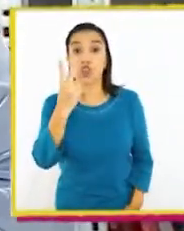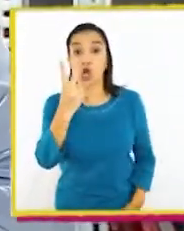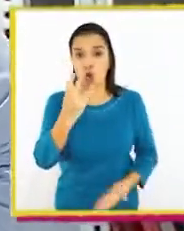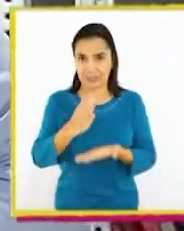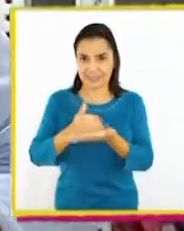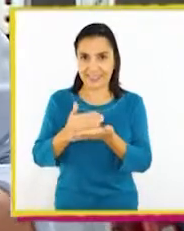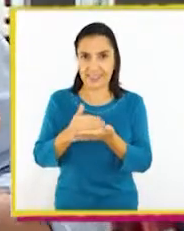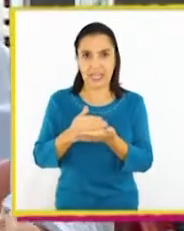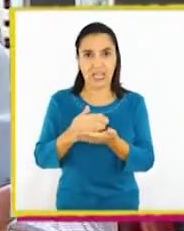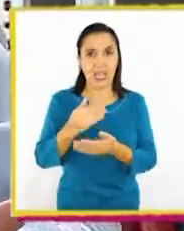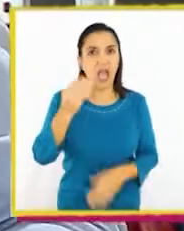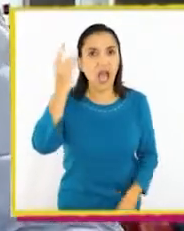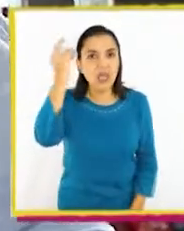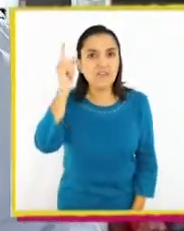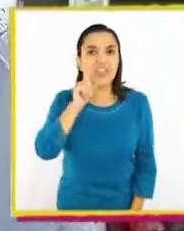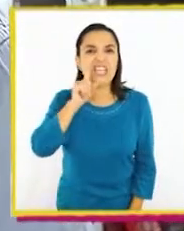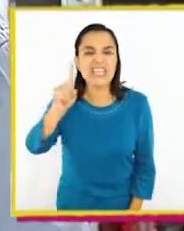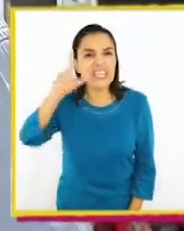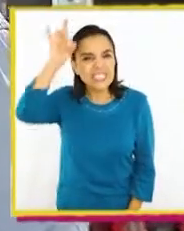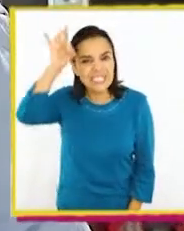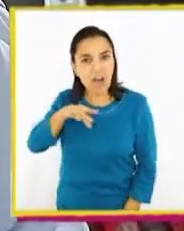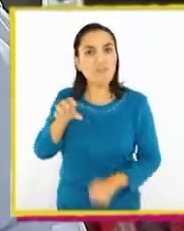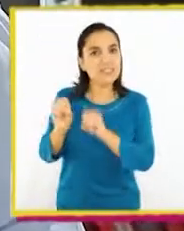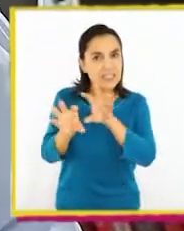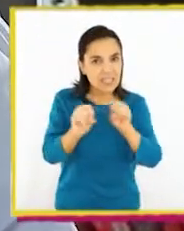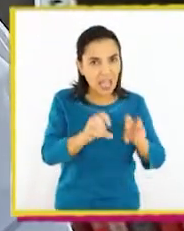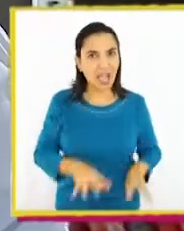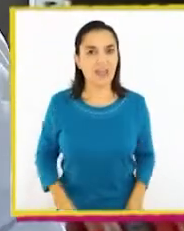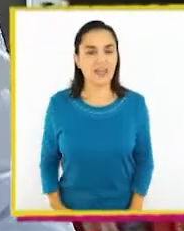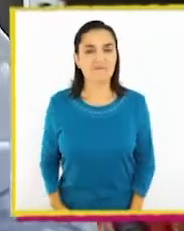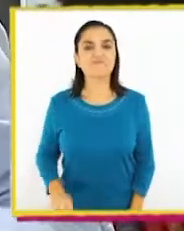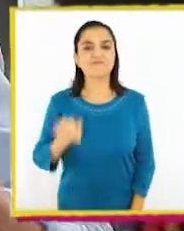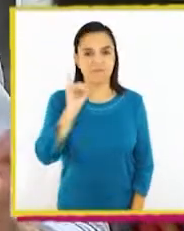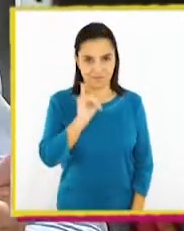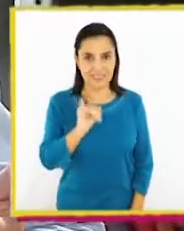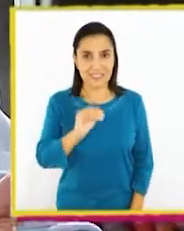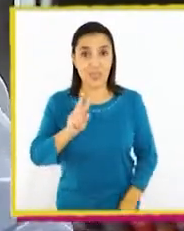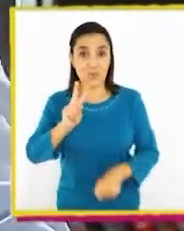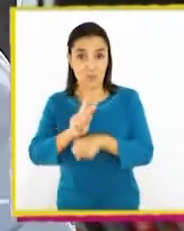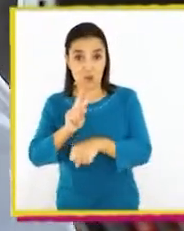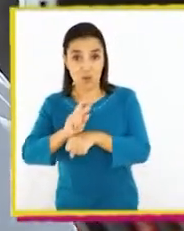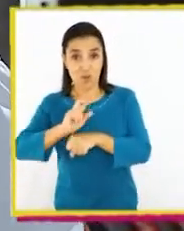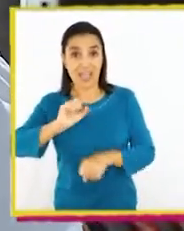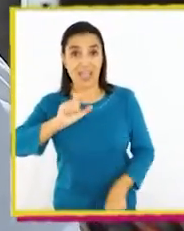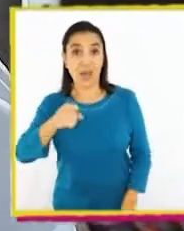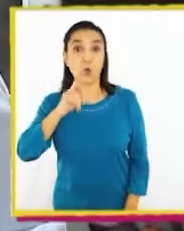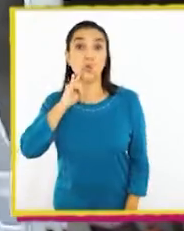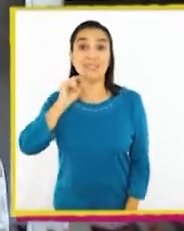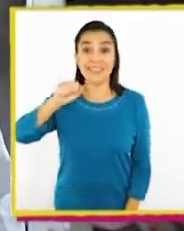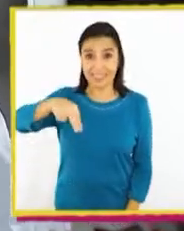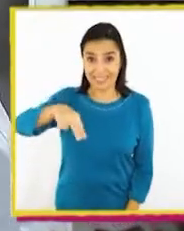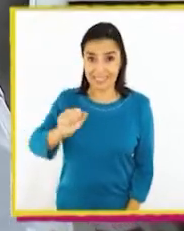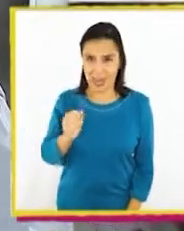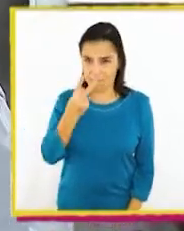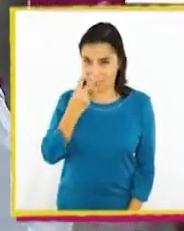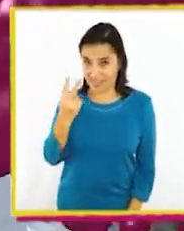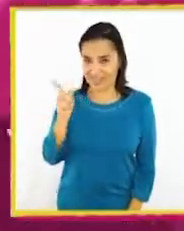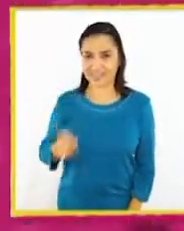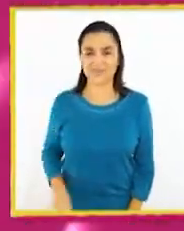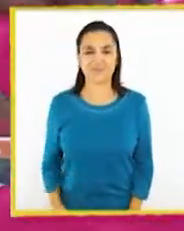técnicas. Y adivinen quién es experta en enseñarlas. ¡Sí! ¡La profe Agustina! ¡Miren!